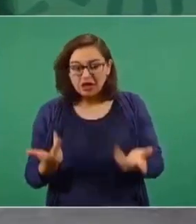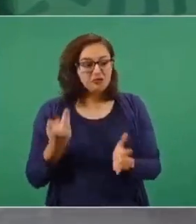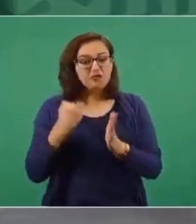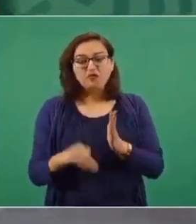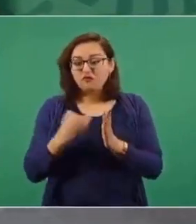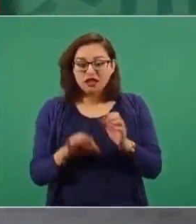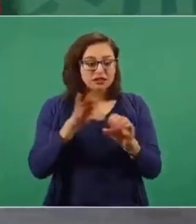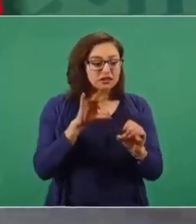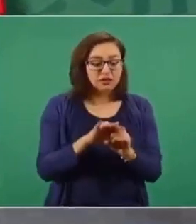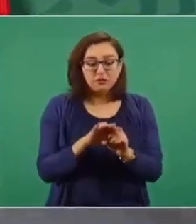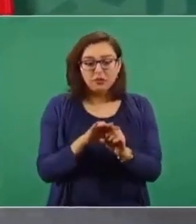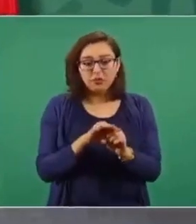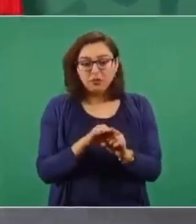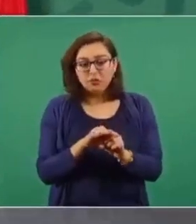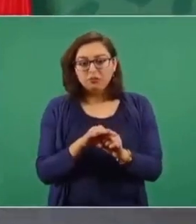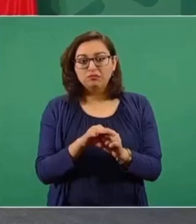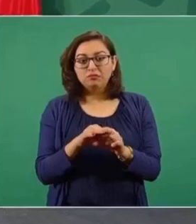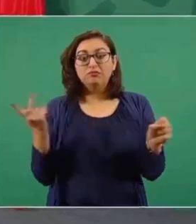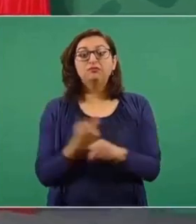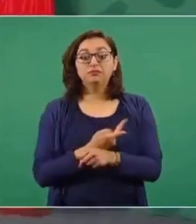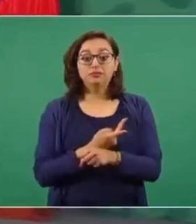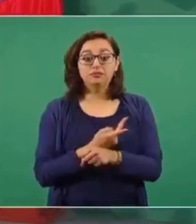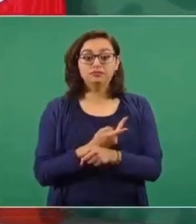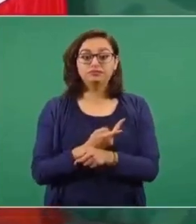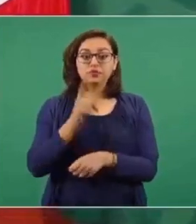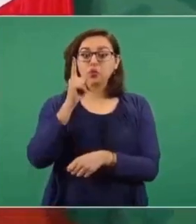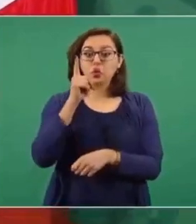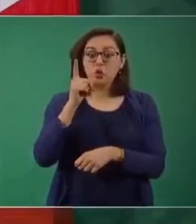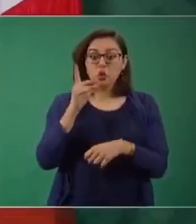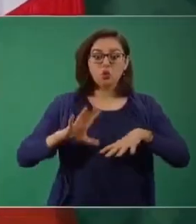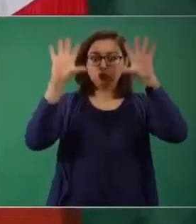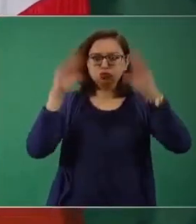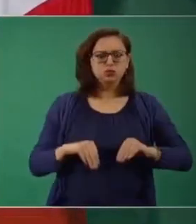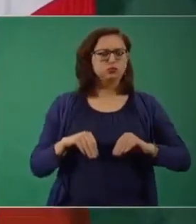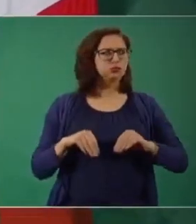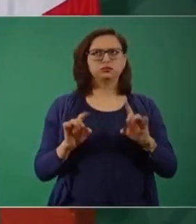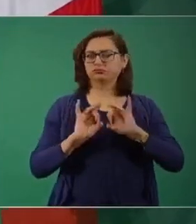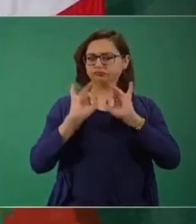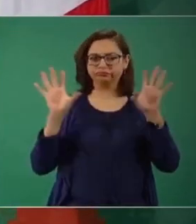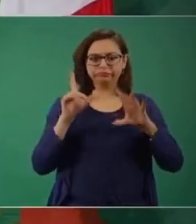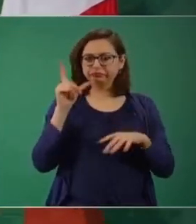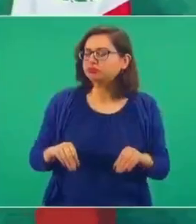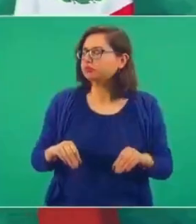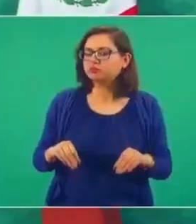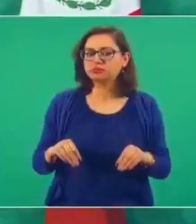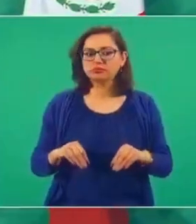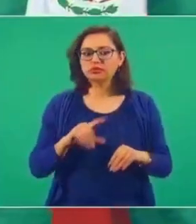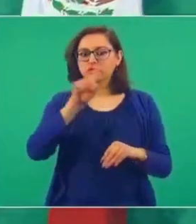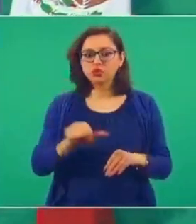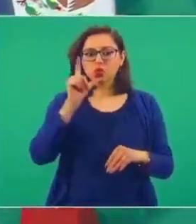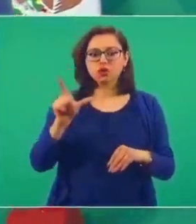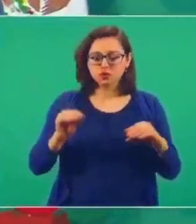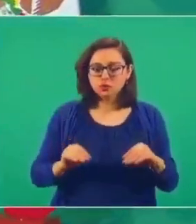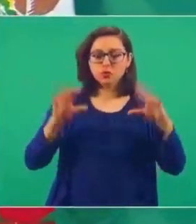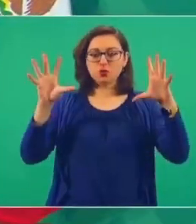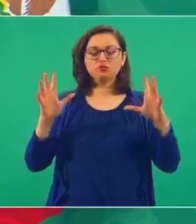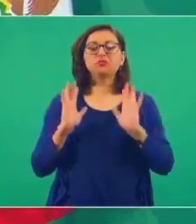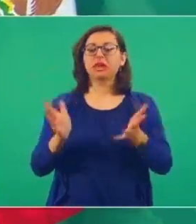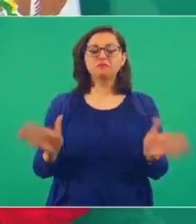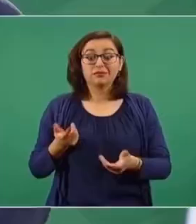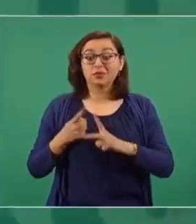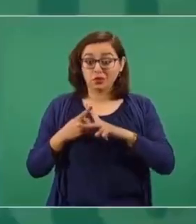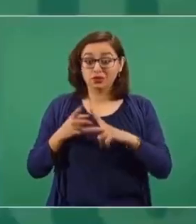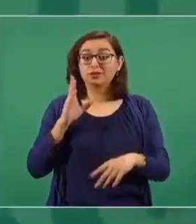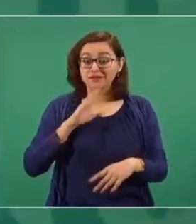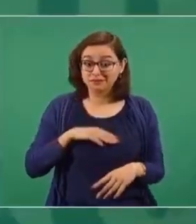hacían estallar un transformador para que se fuera la luz. Ya cuando regresaba la luz, ya tenían hecho el